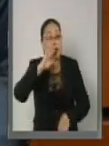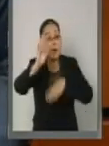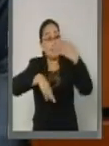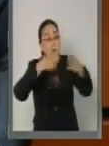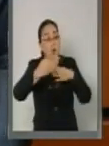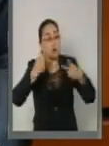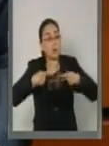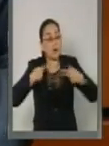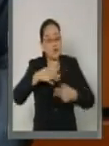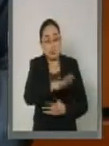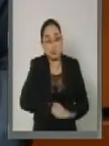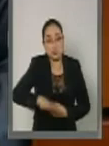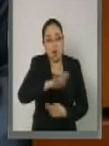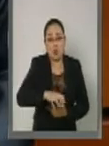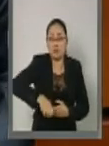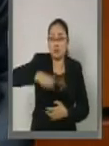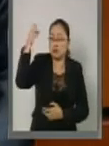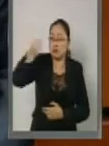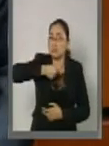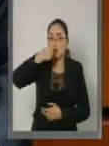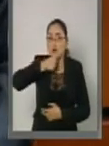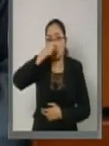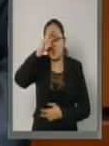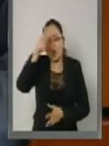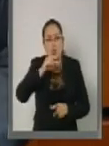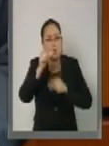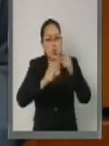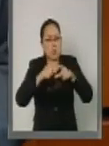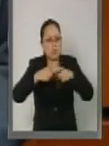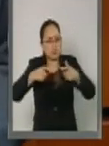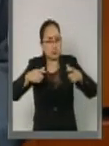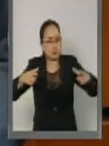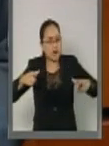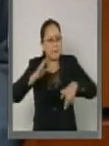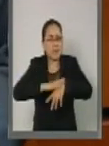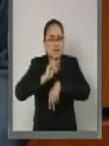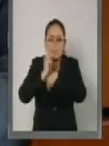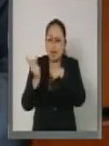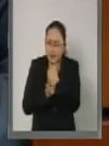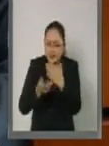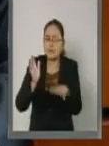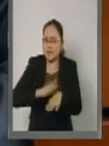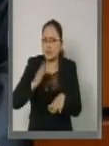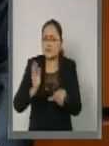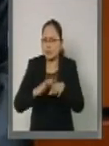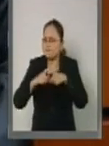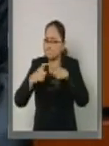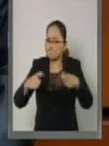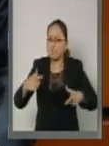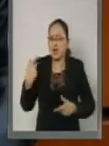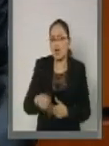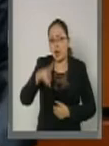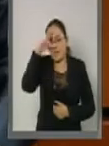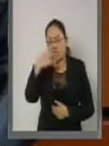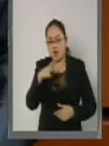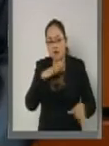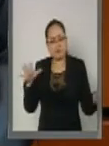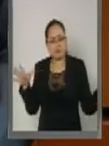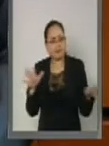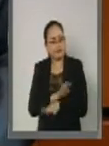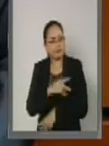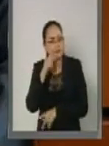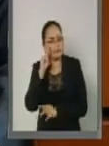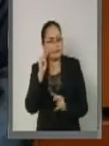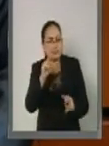población es un fenómeno que afecta cada vez más a más países. En México, la población ha experimentado cambios notables